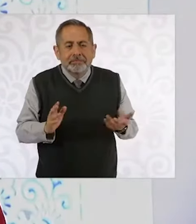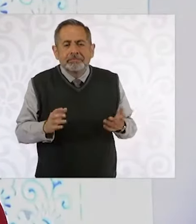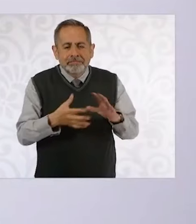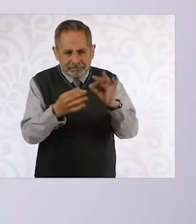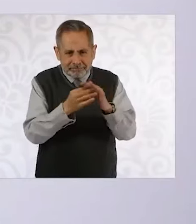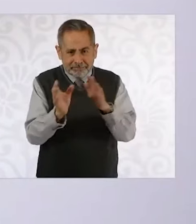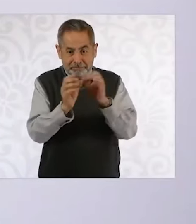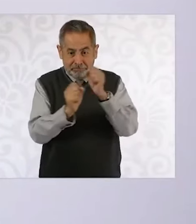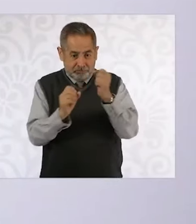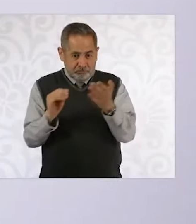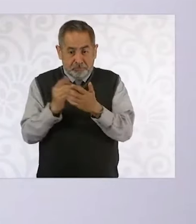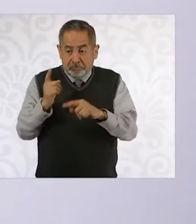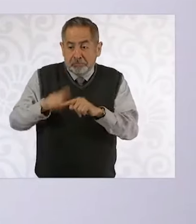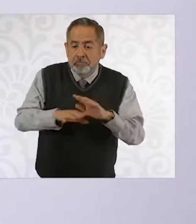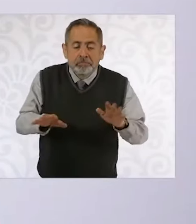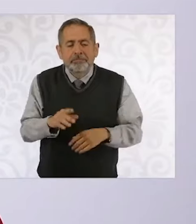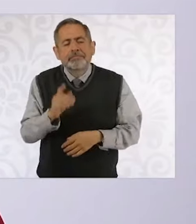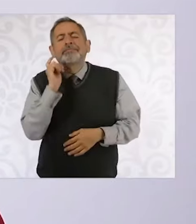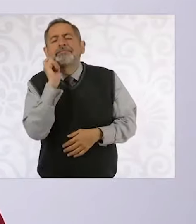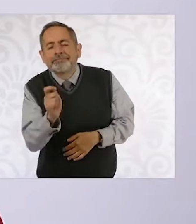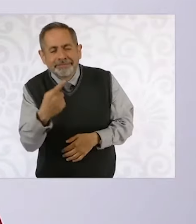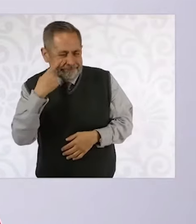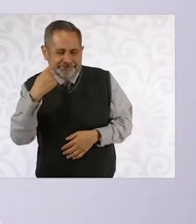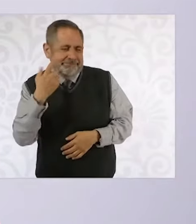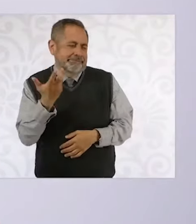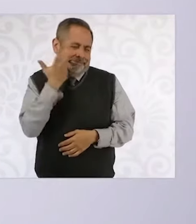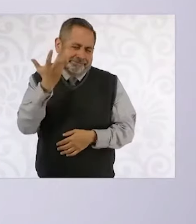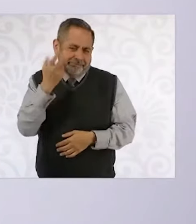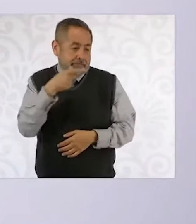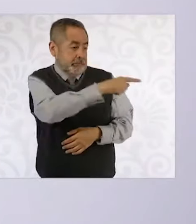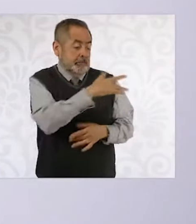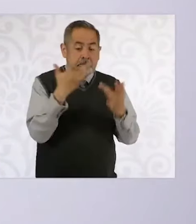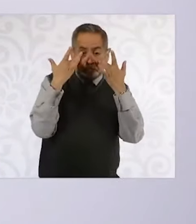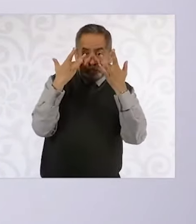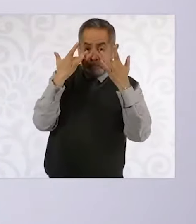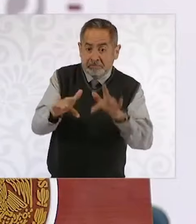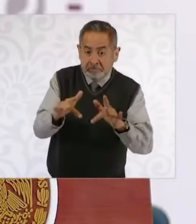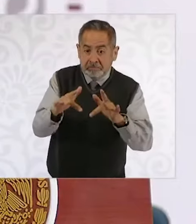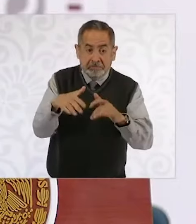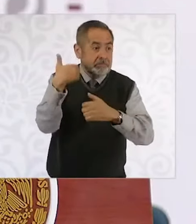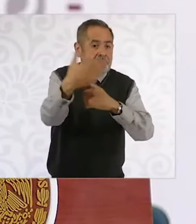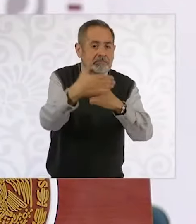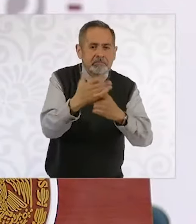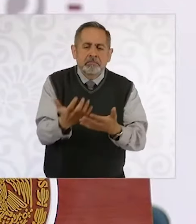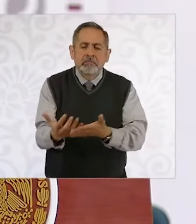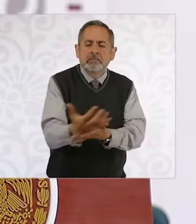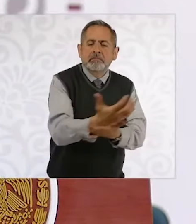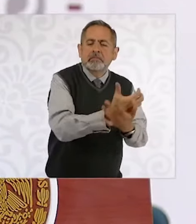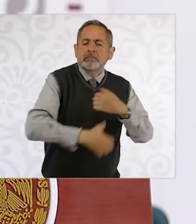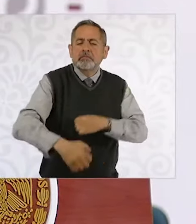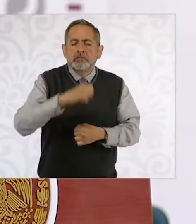la Constitución. Es que si presentan ahora su renuncia se van a ir con todos los haberes de retiro.